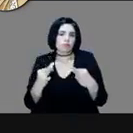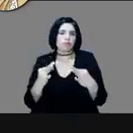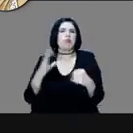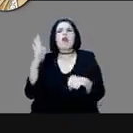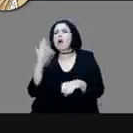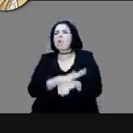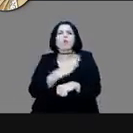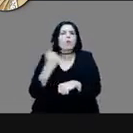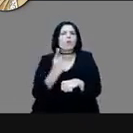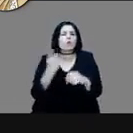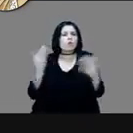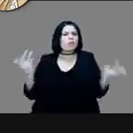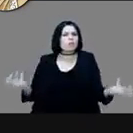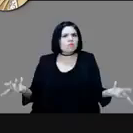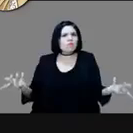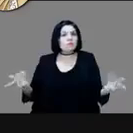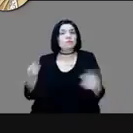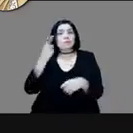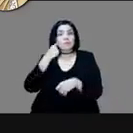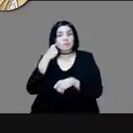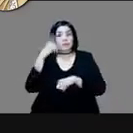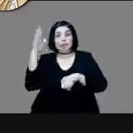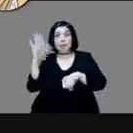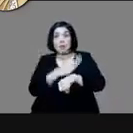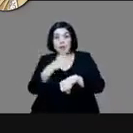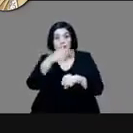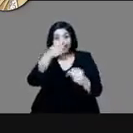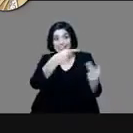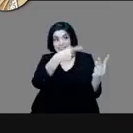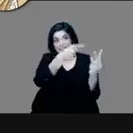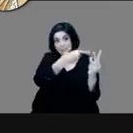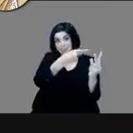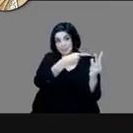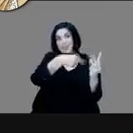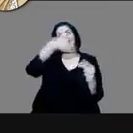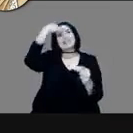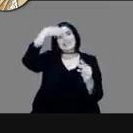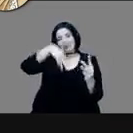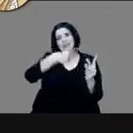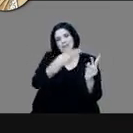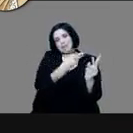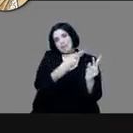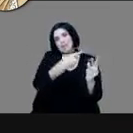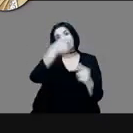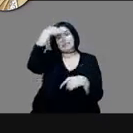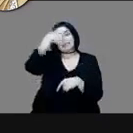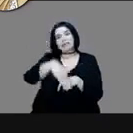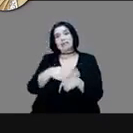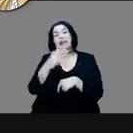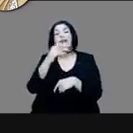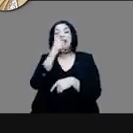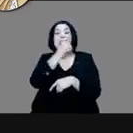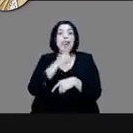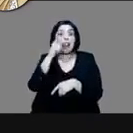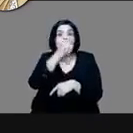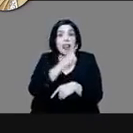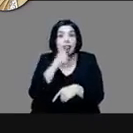porque el conocer estas lenguas les permitía de que